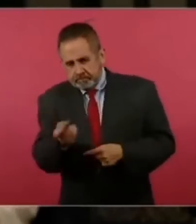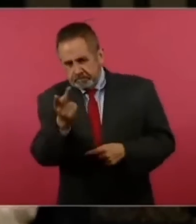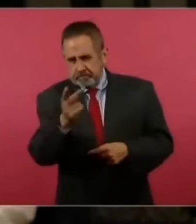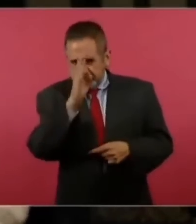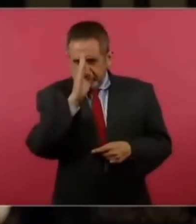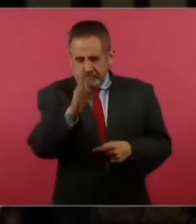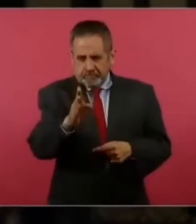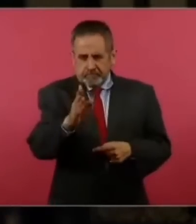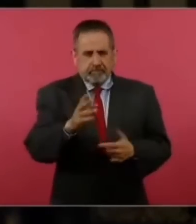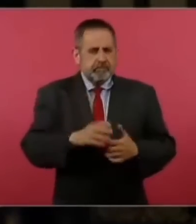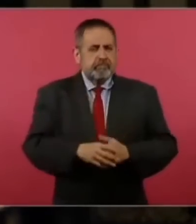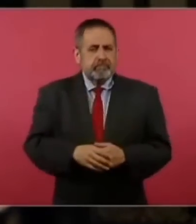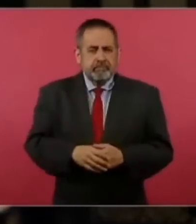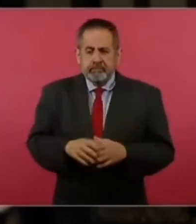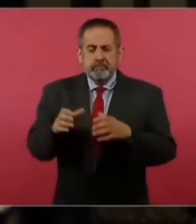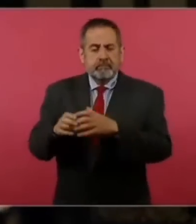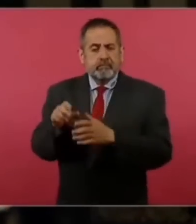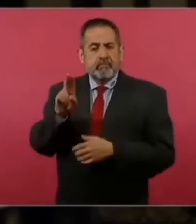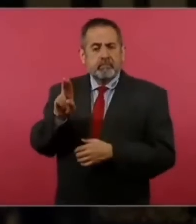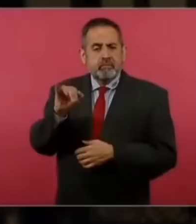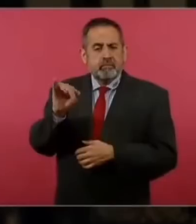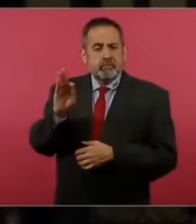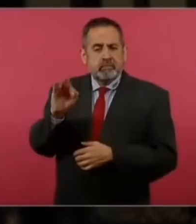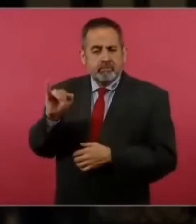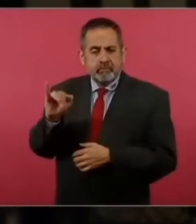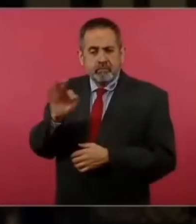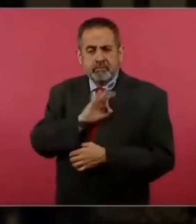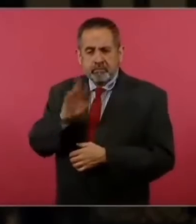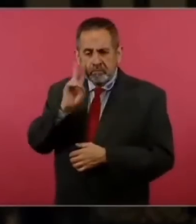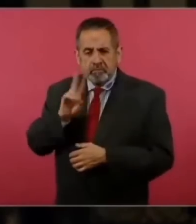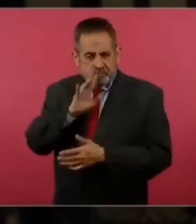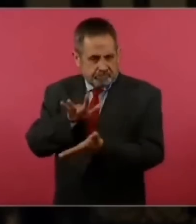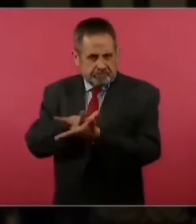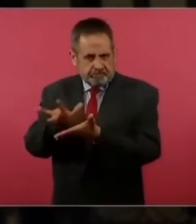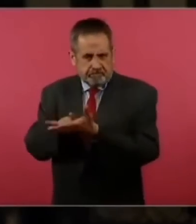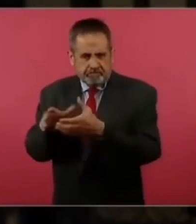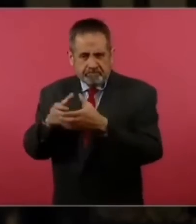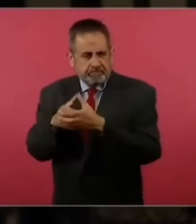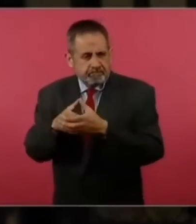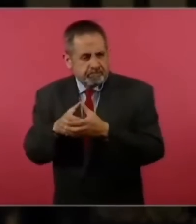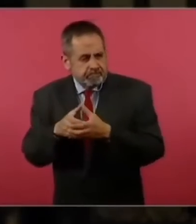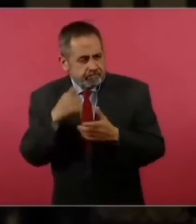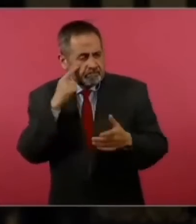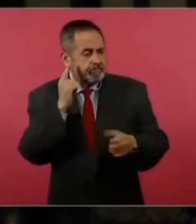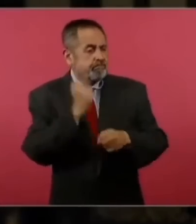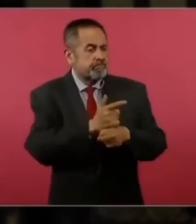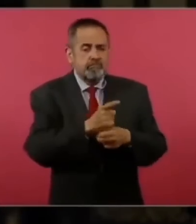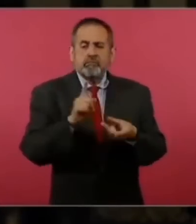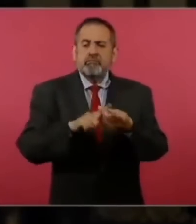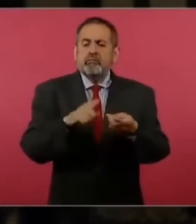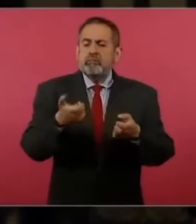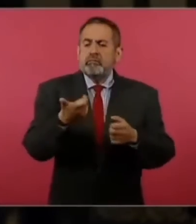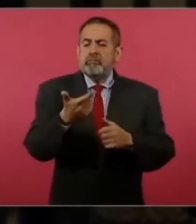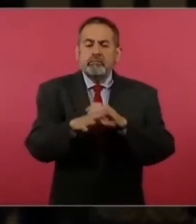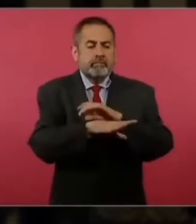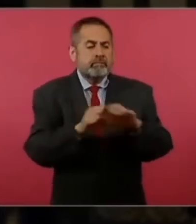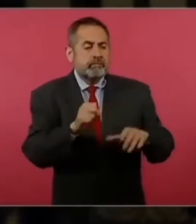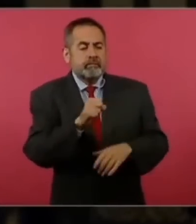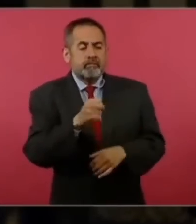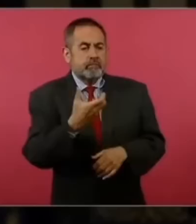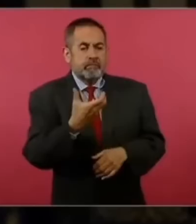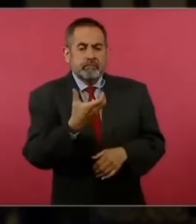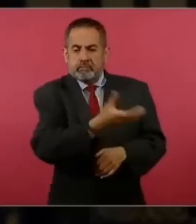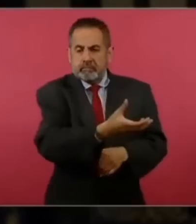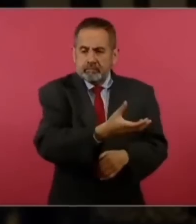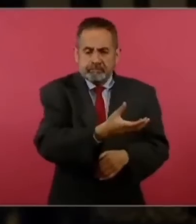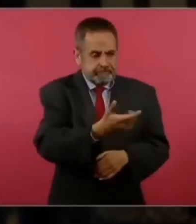si la unidad de inteligencia financiera podría apoyarlos a localizar esos recursos y que pues además